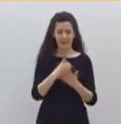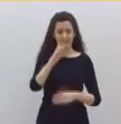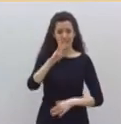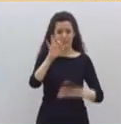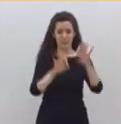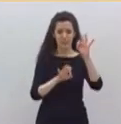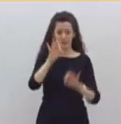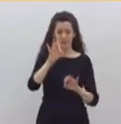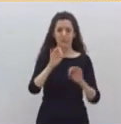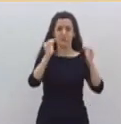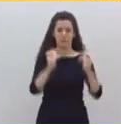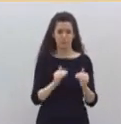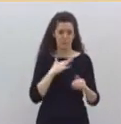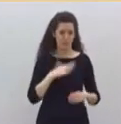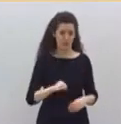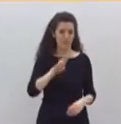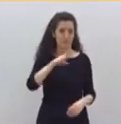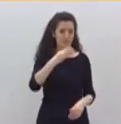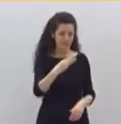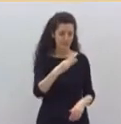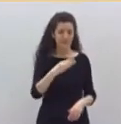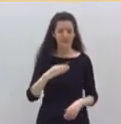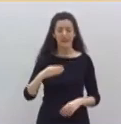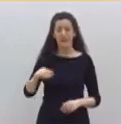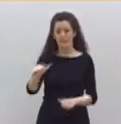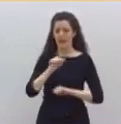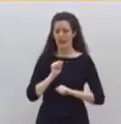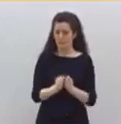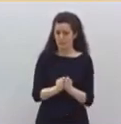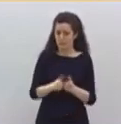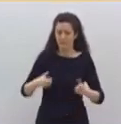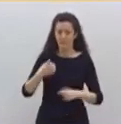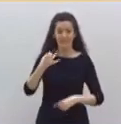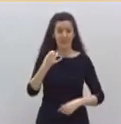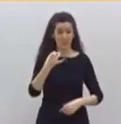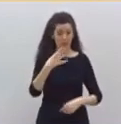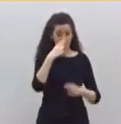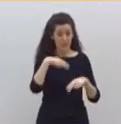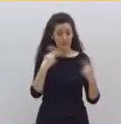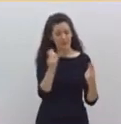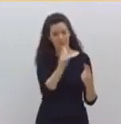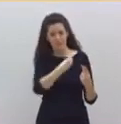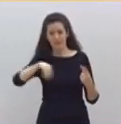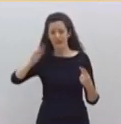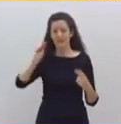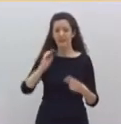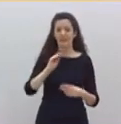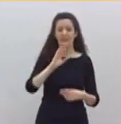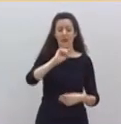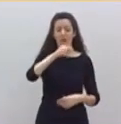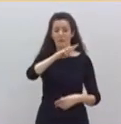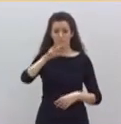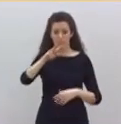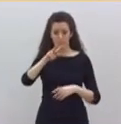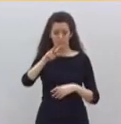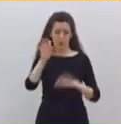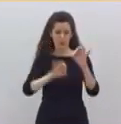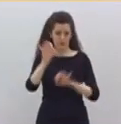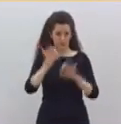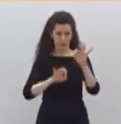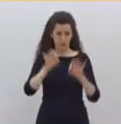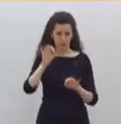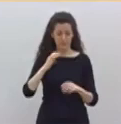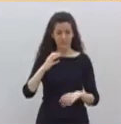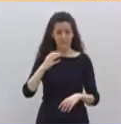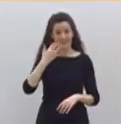y la deuda pública dispararse hasta un 122%. La prima de riesgo ya está subiendo demasiado. El coronavirus se ha cebado